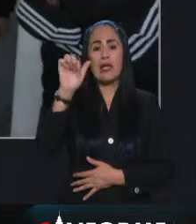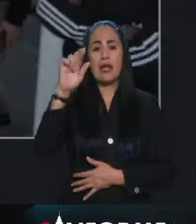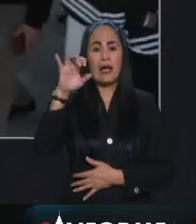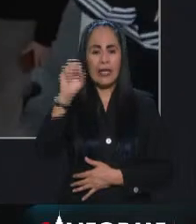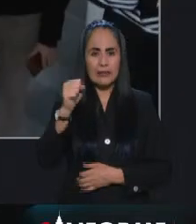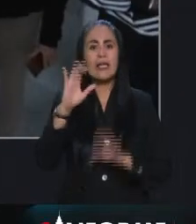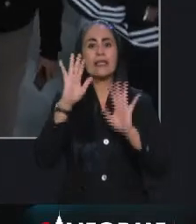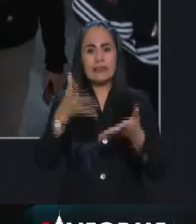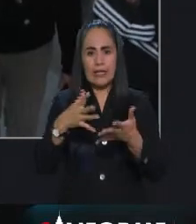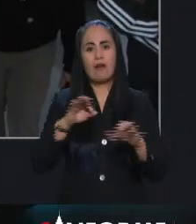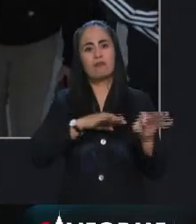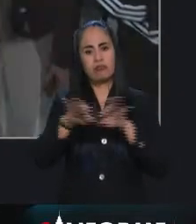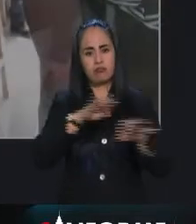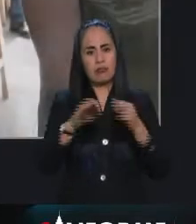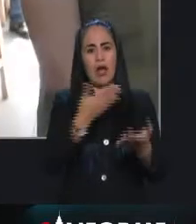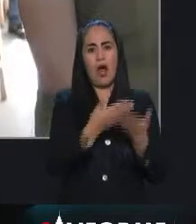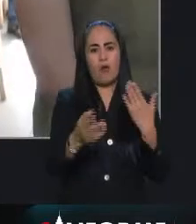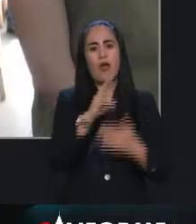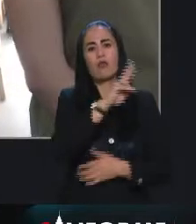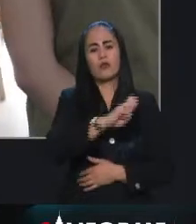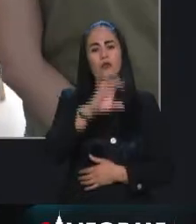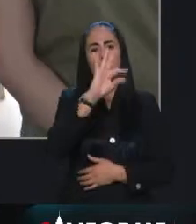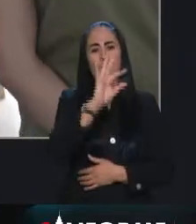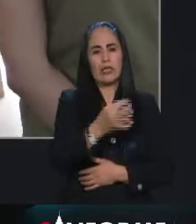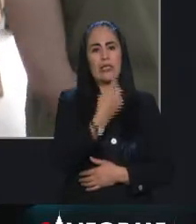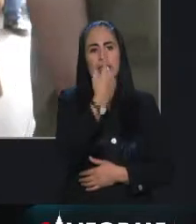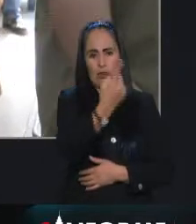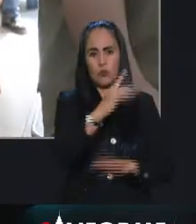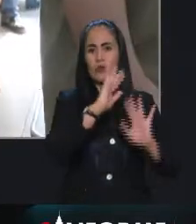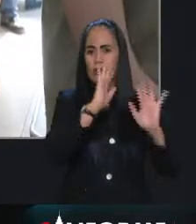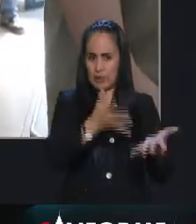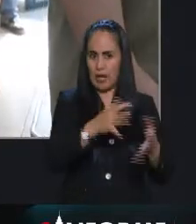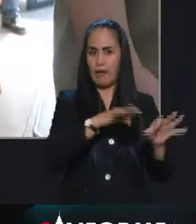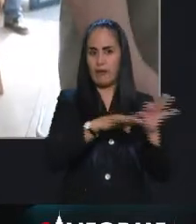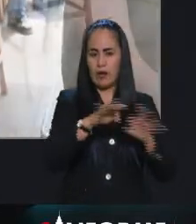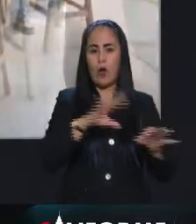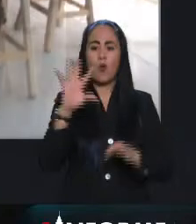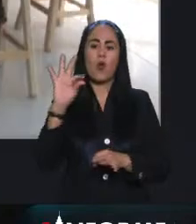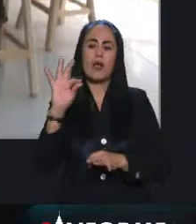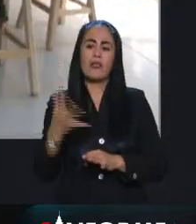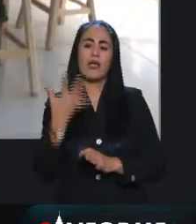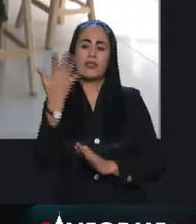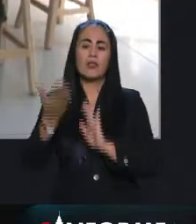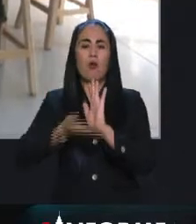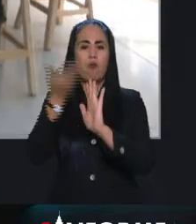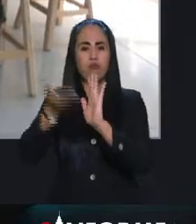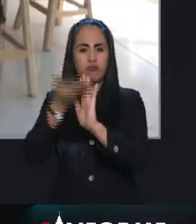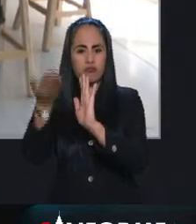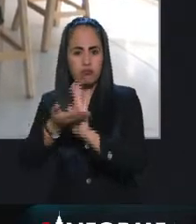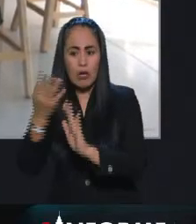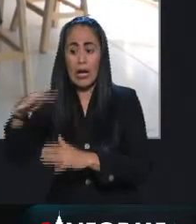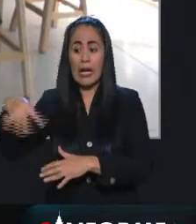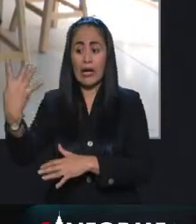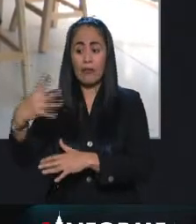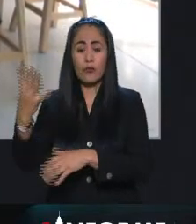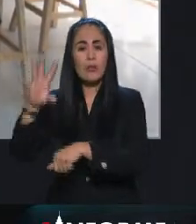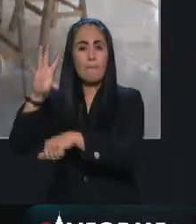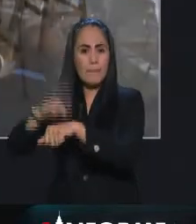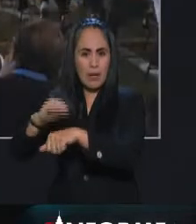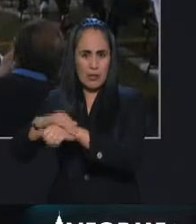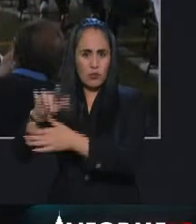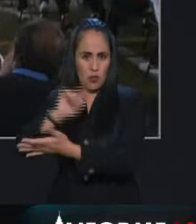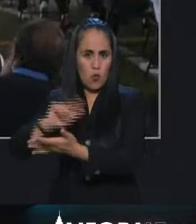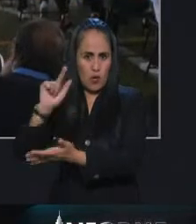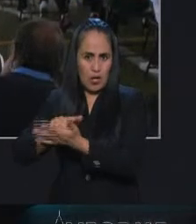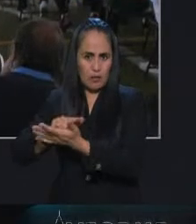actualmente hay 241 pilares terminados 45 en obra y 14 en licitación y esto que le